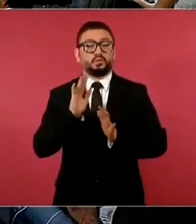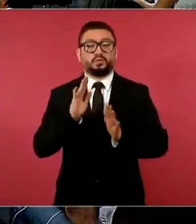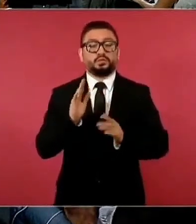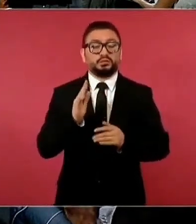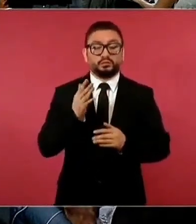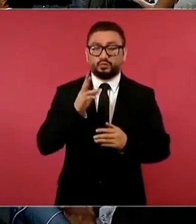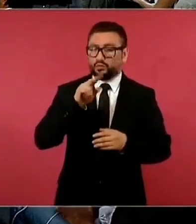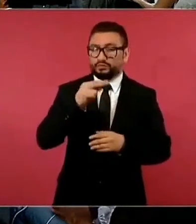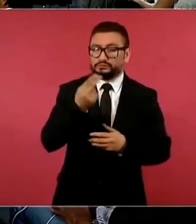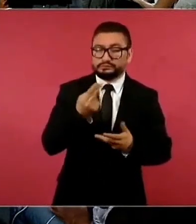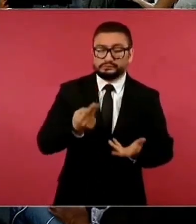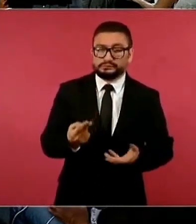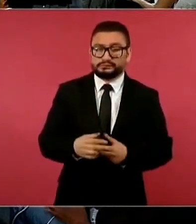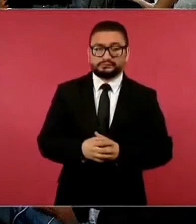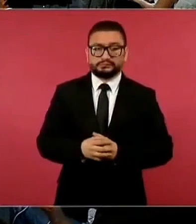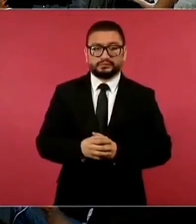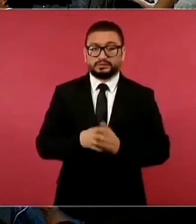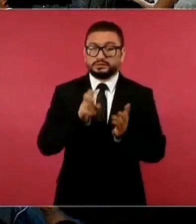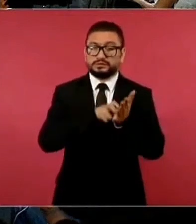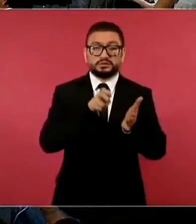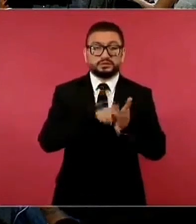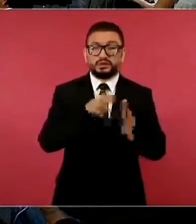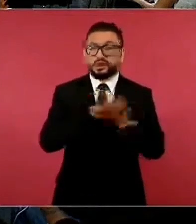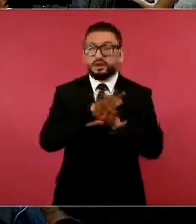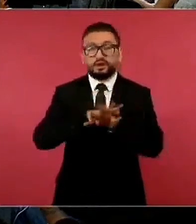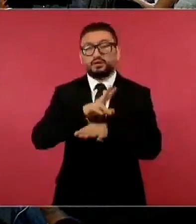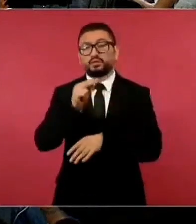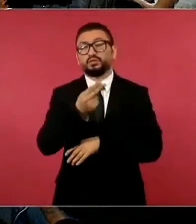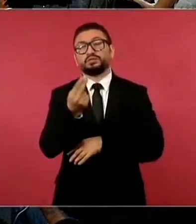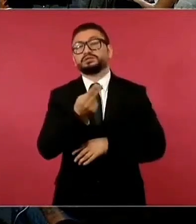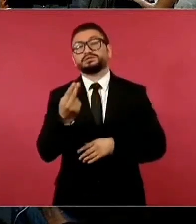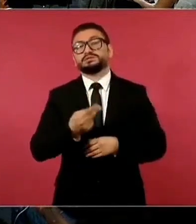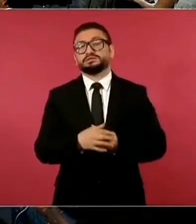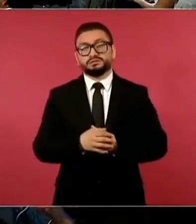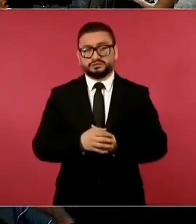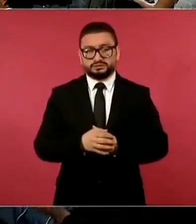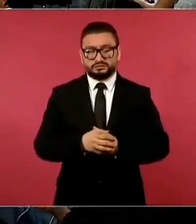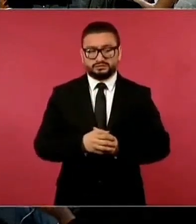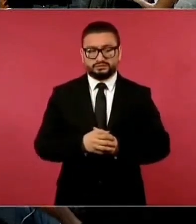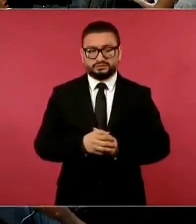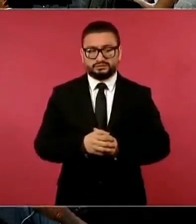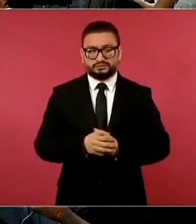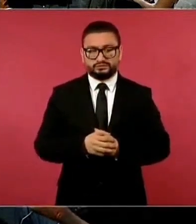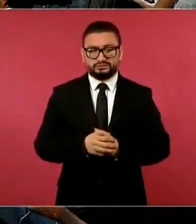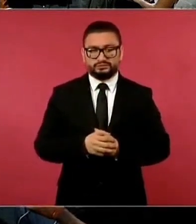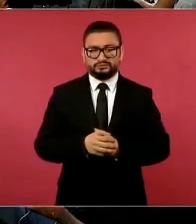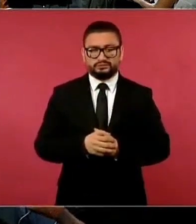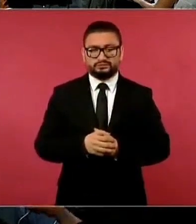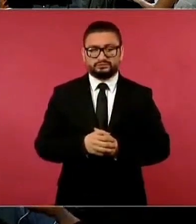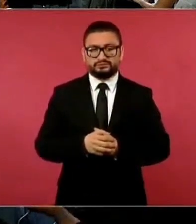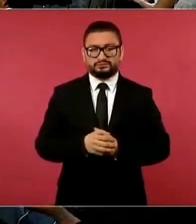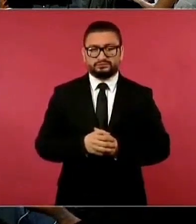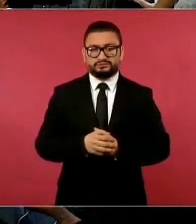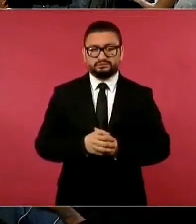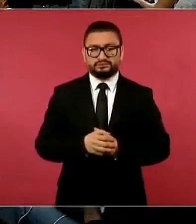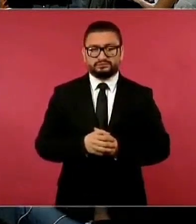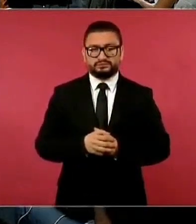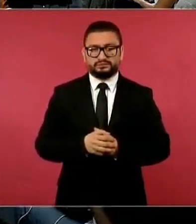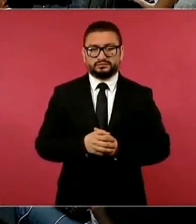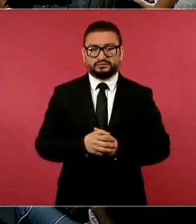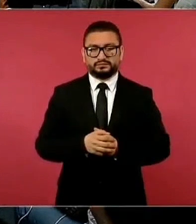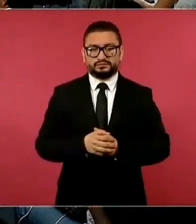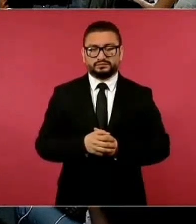la reforma al Poder Judicial, o como